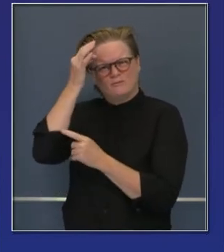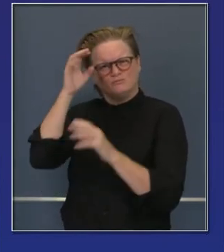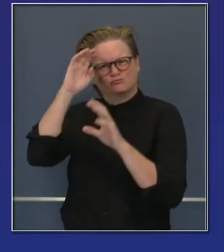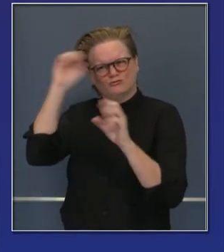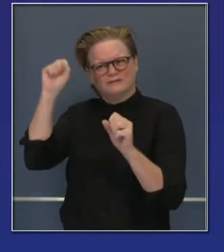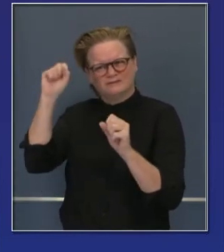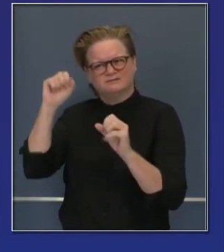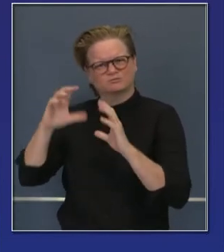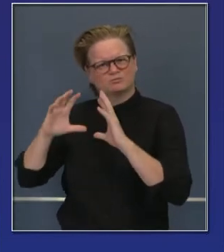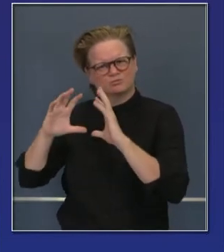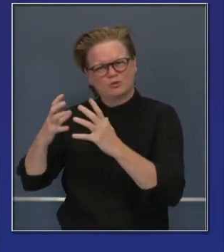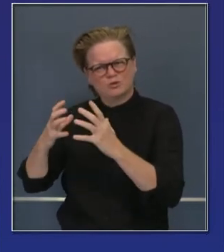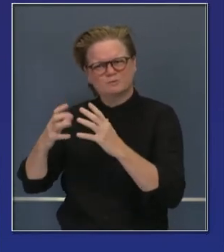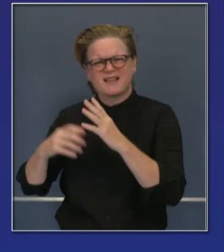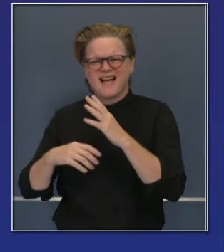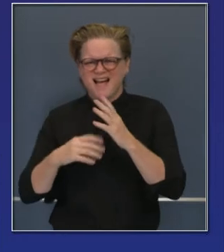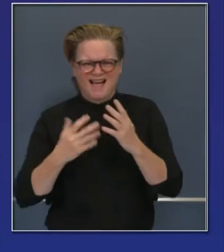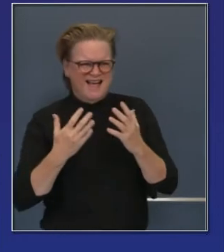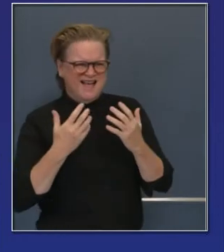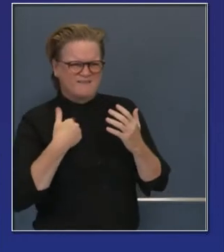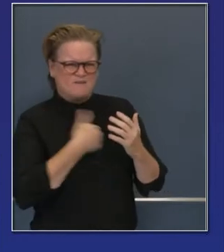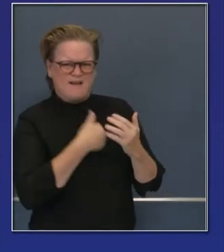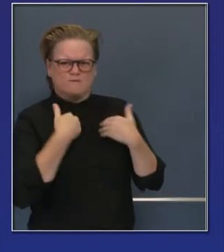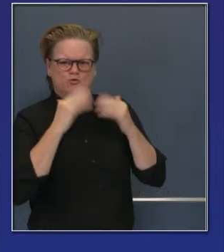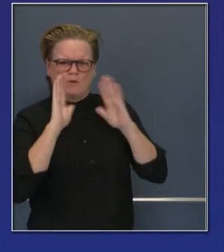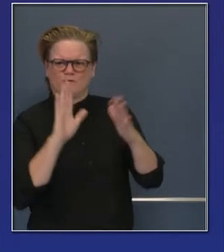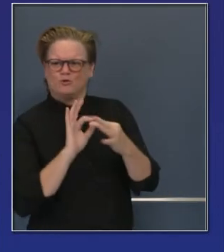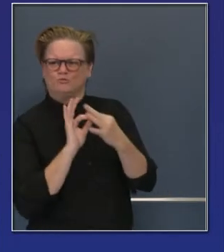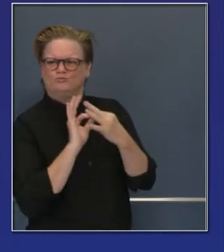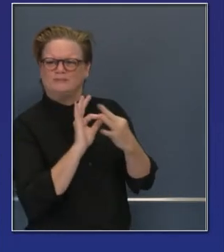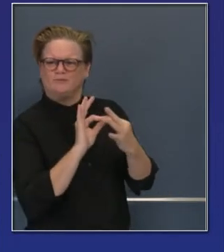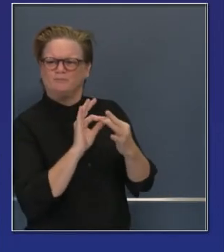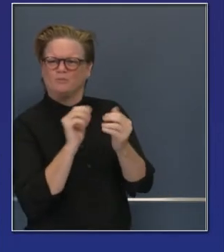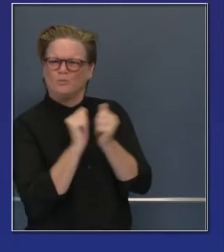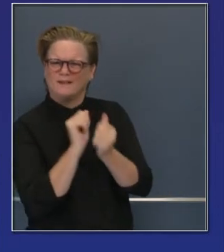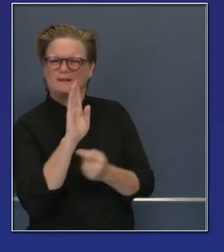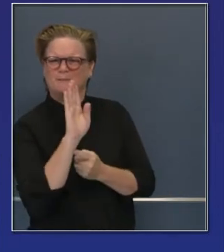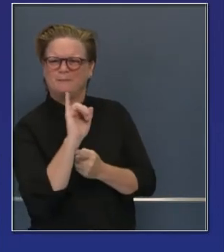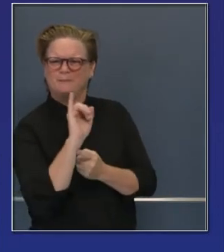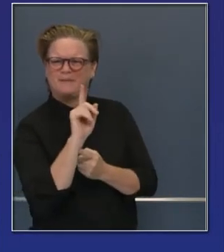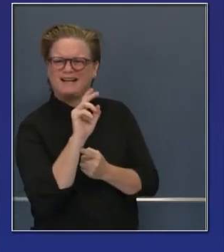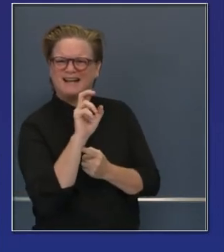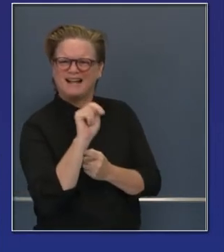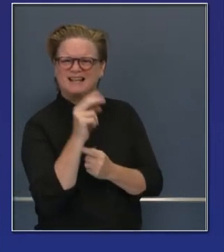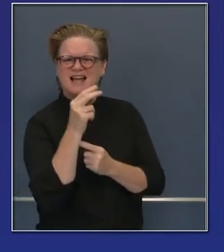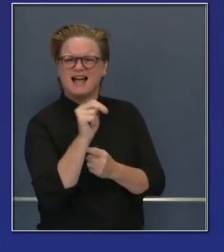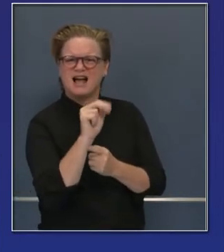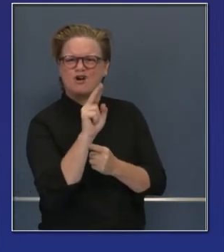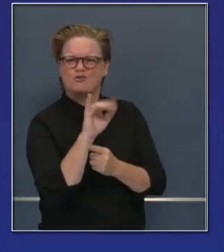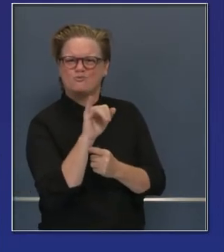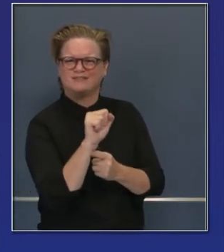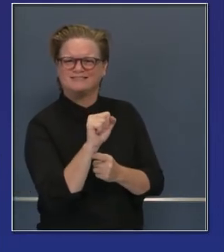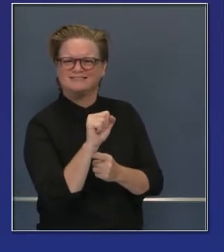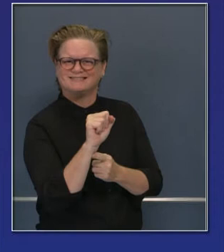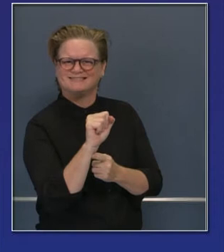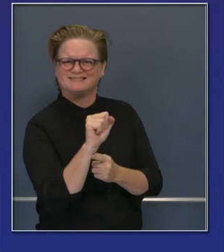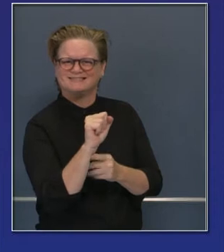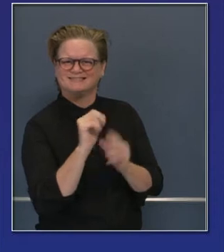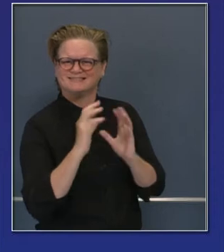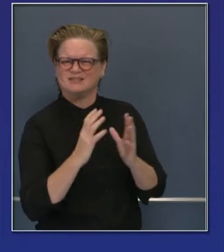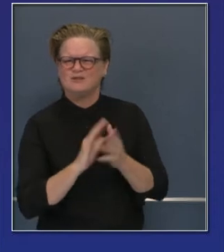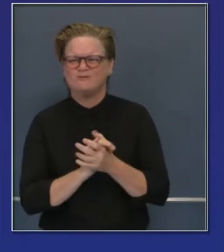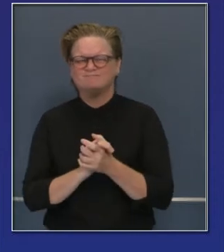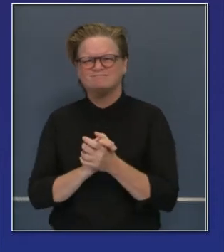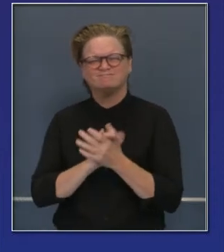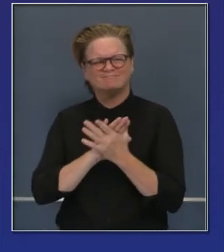y una relación muy estrecha con esta administración venidera. Ahora, con eso, voy a invitar al doctor Gali a que